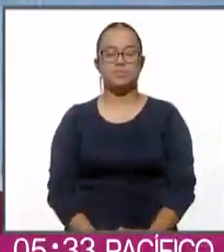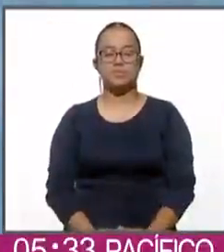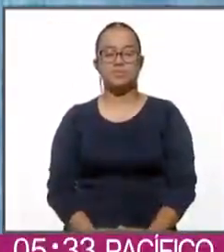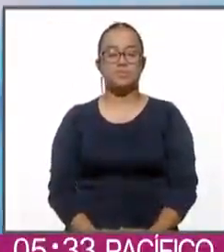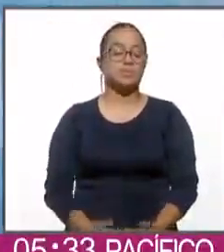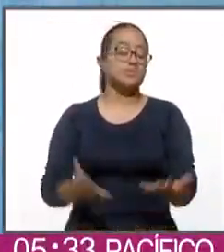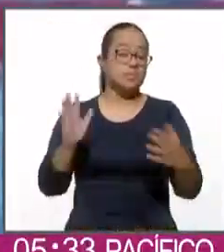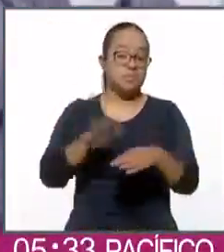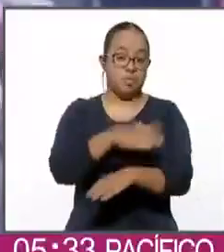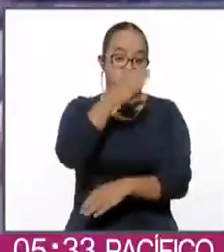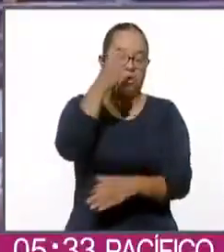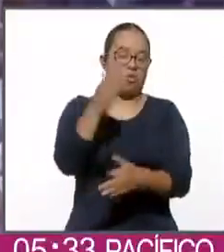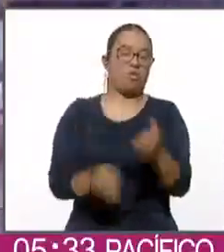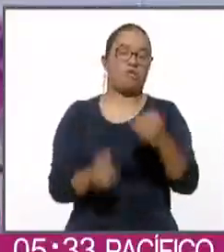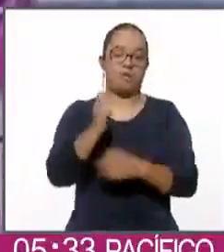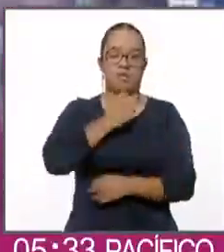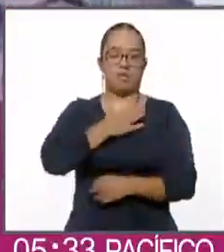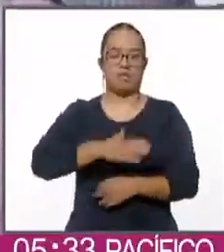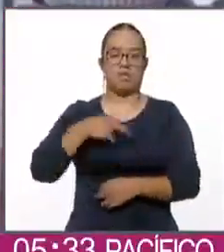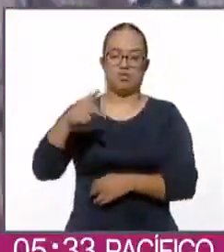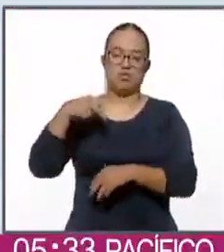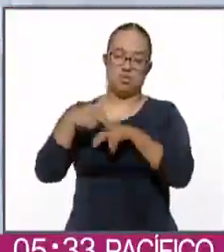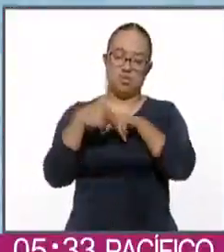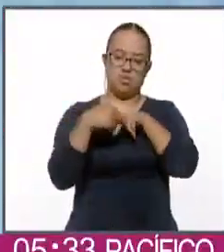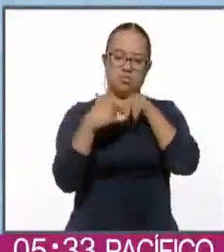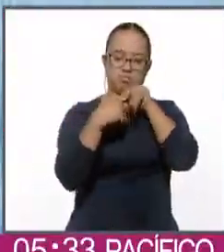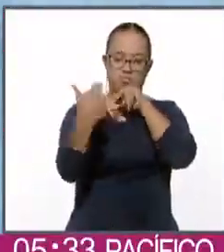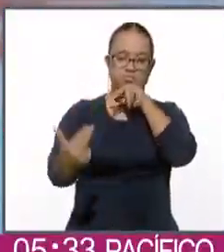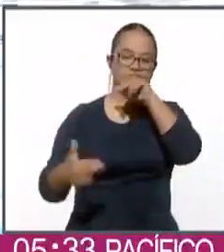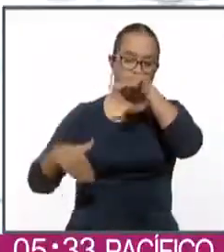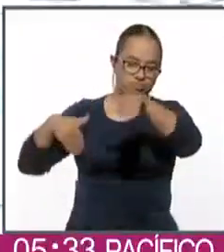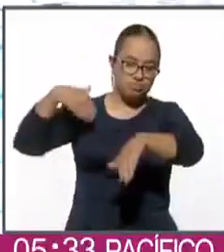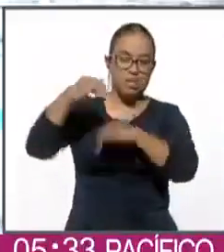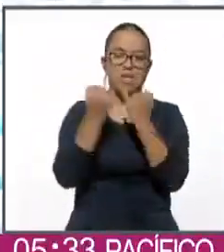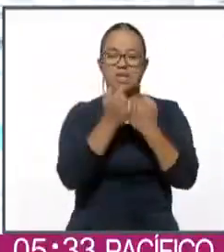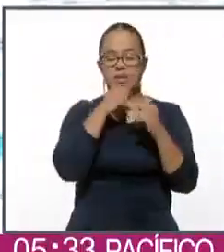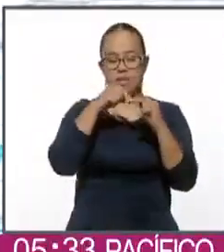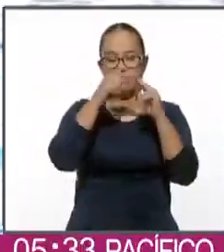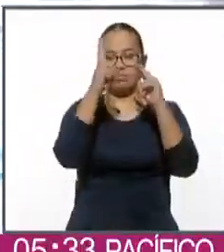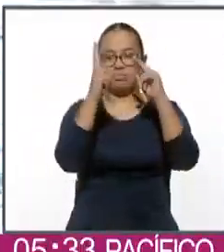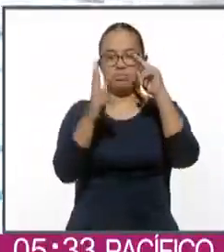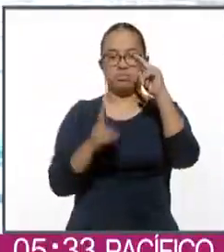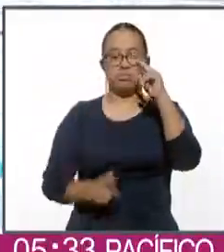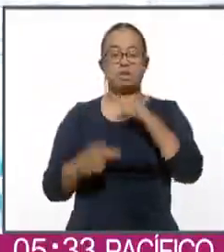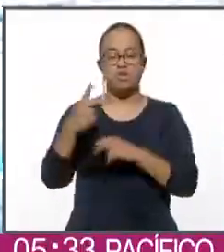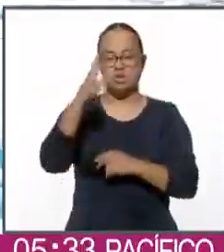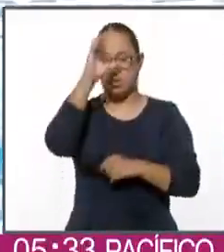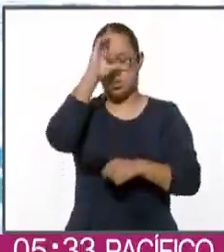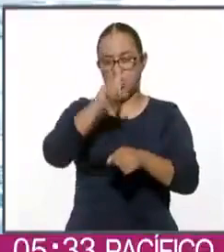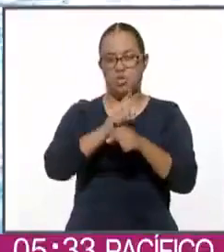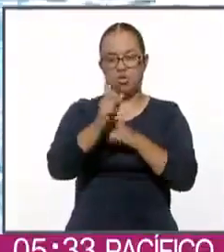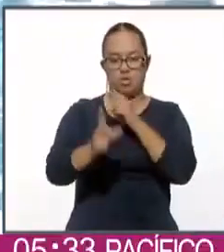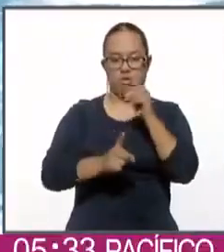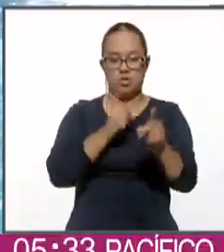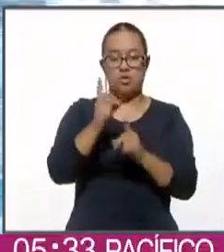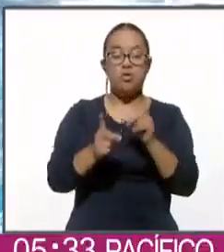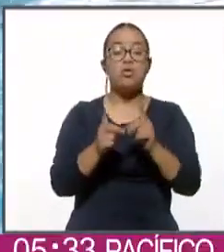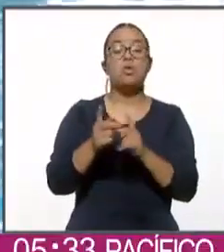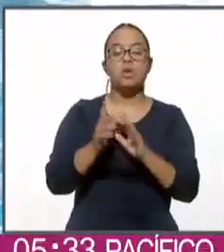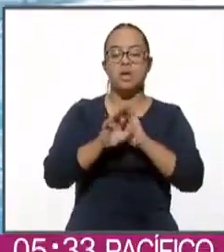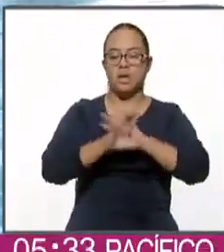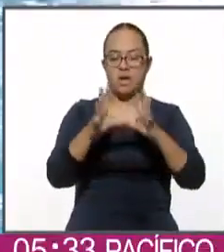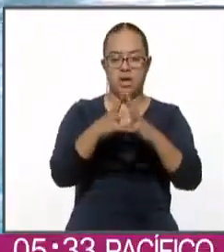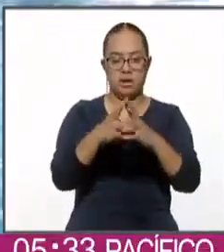Por fin se hizo un poco de justicia a nadadores y clavadistas mexicanos. La Comisión Nacional de Cultura Física y Deporte finalmente